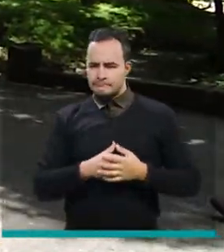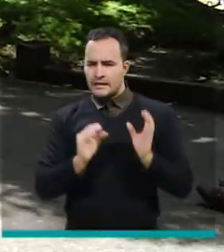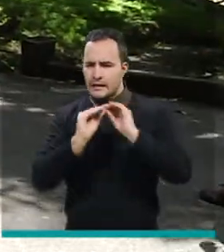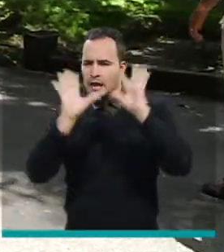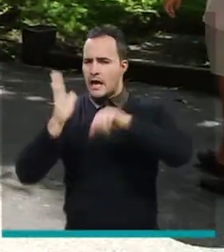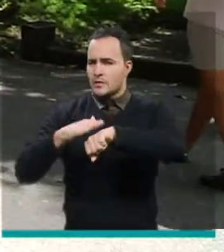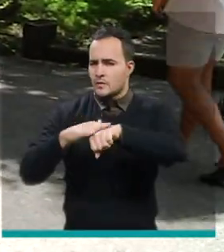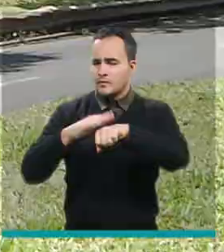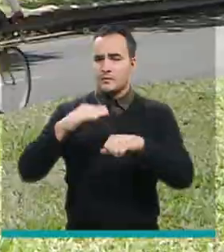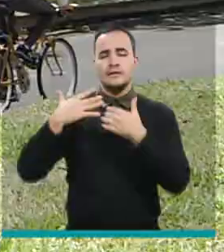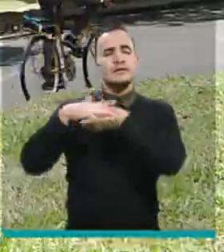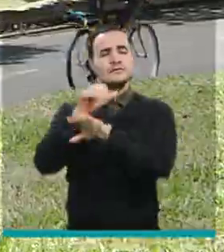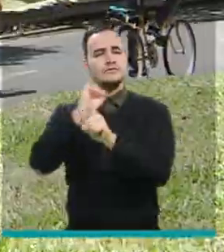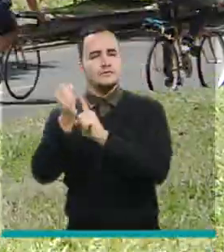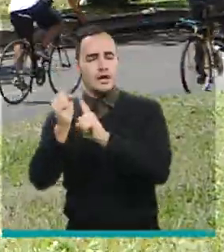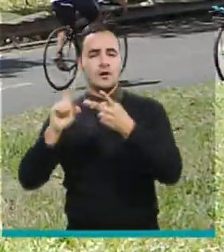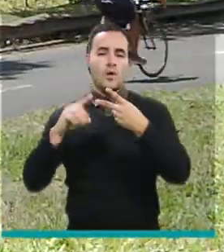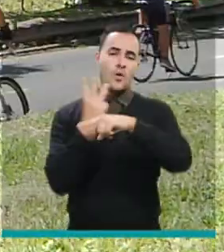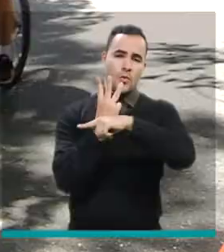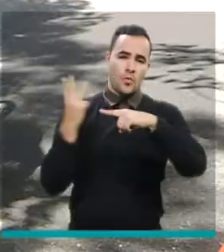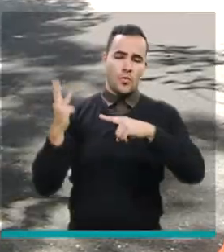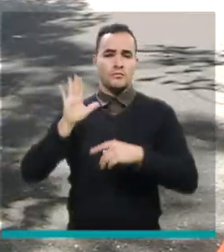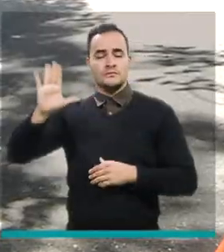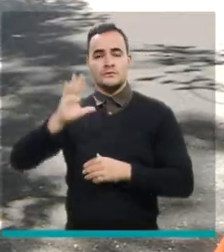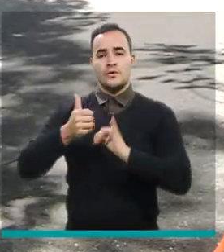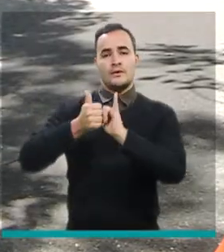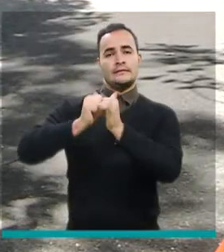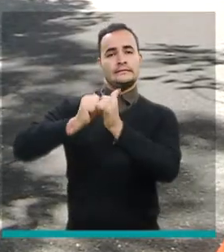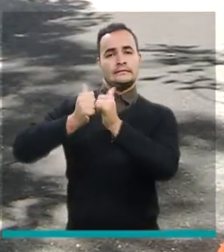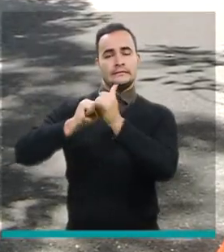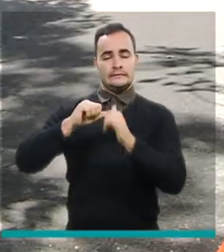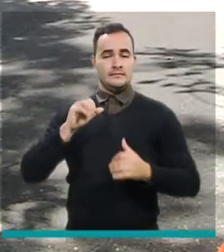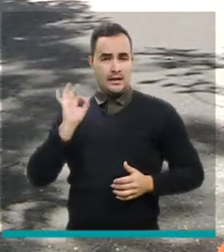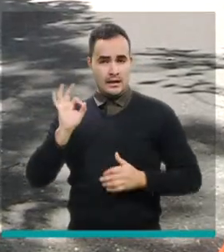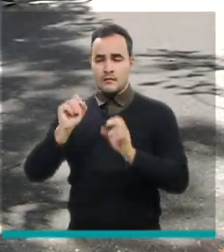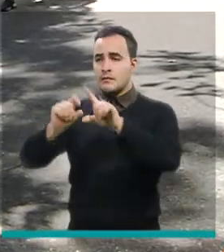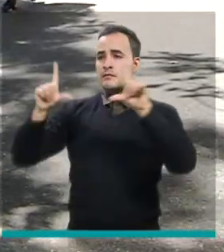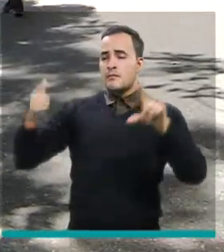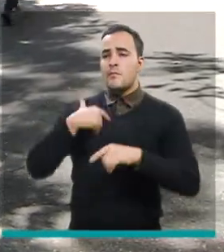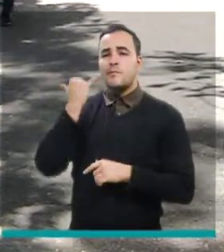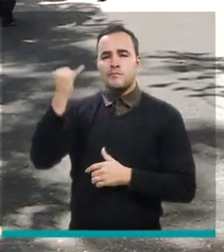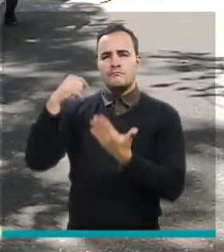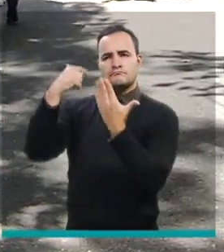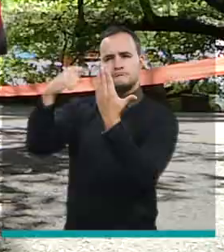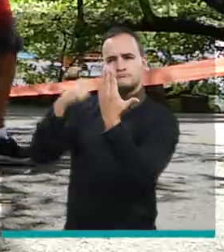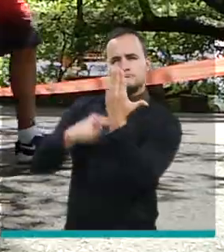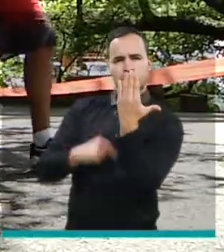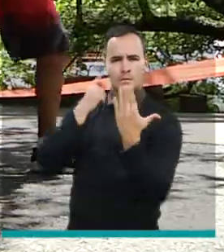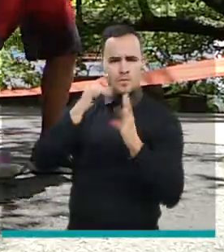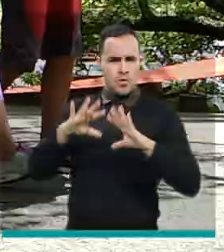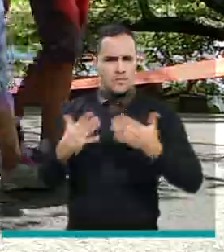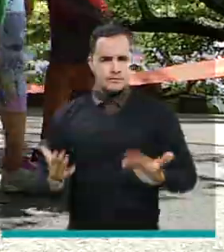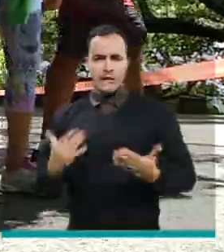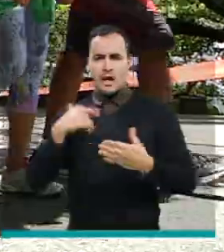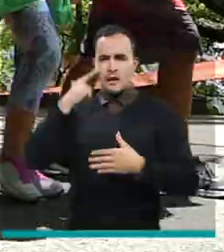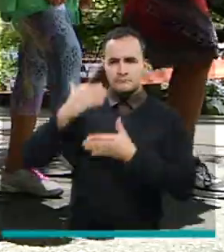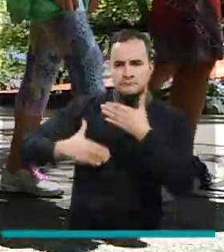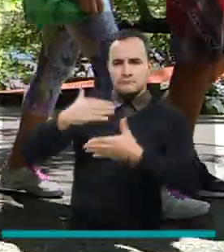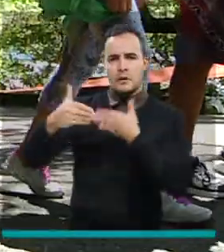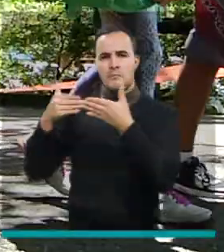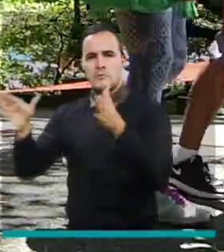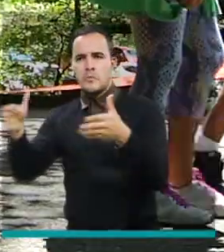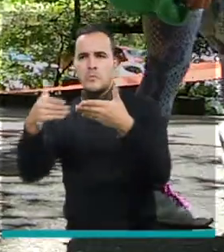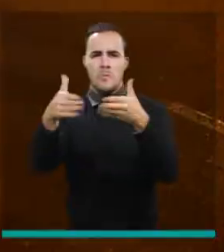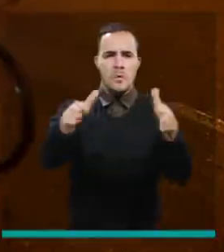destacar que en las redes sociales y página www.inder.gov.co se podrá consultar en qué etapa se